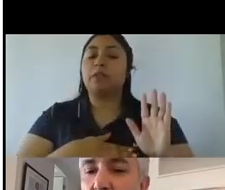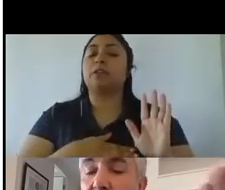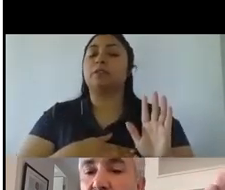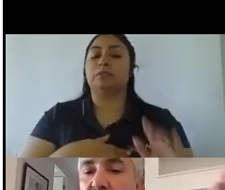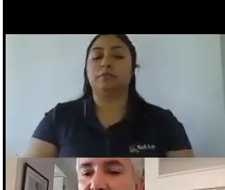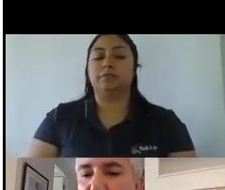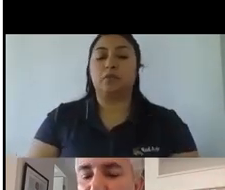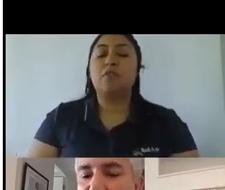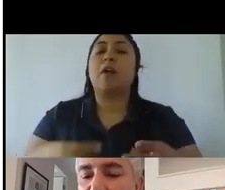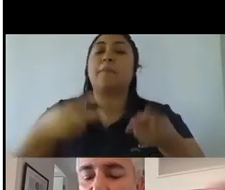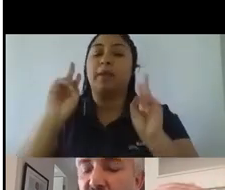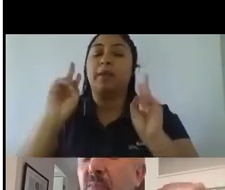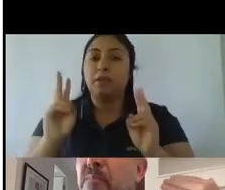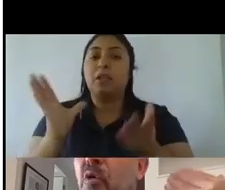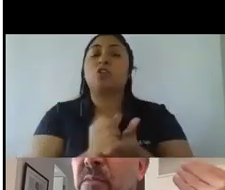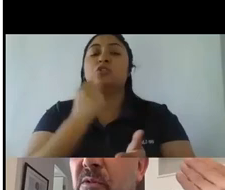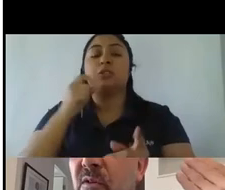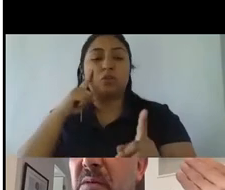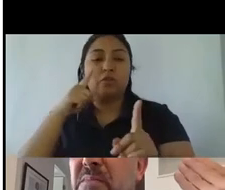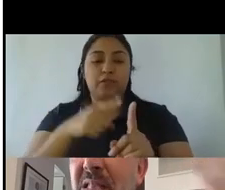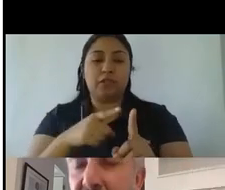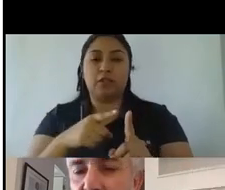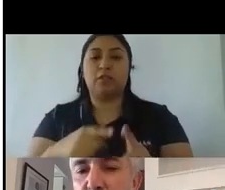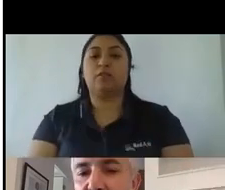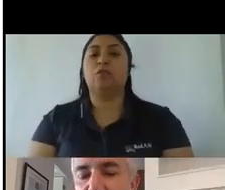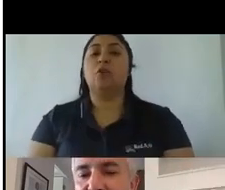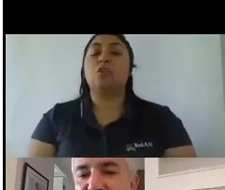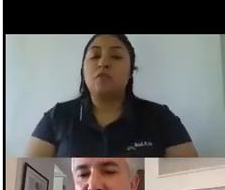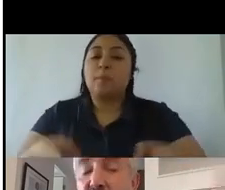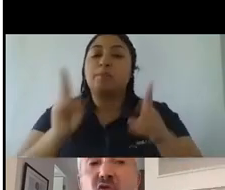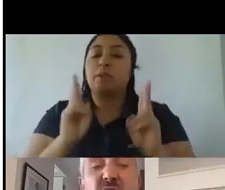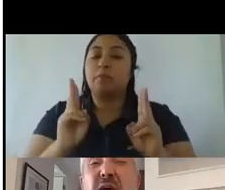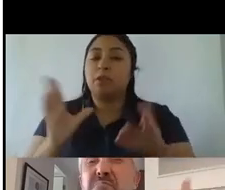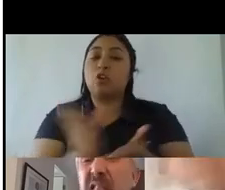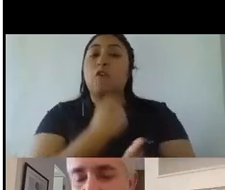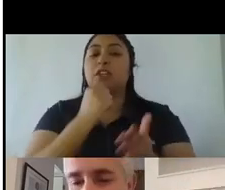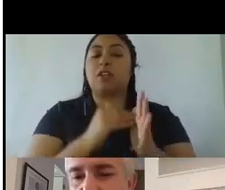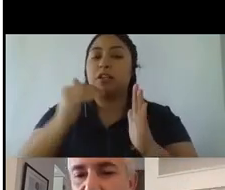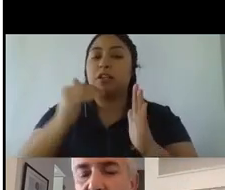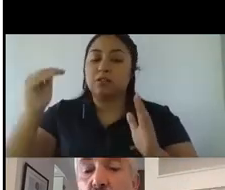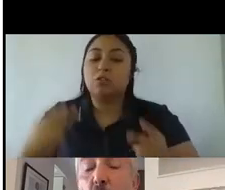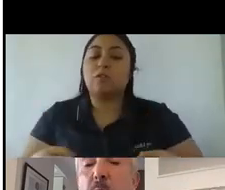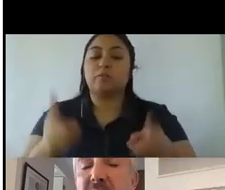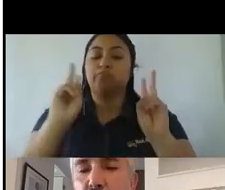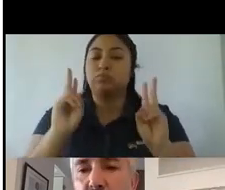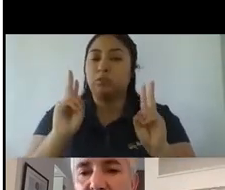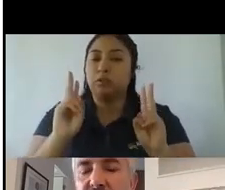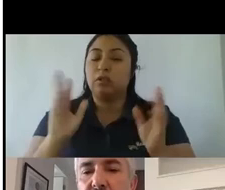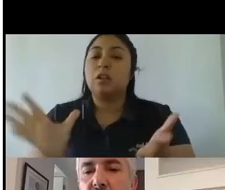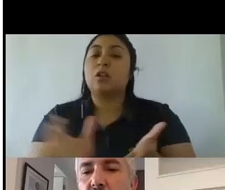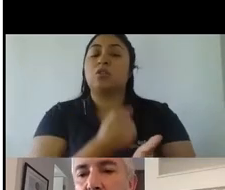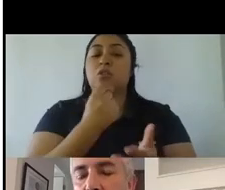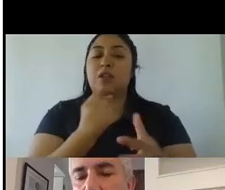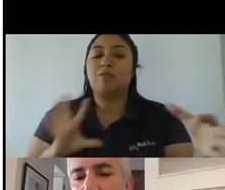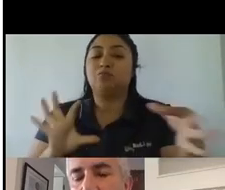poder conseguir un objetivo porque nos va a permitir obtener un crecimiento nos va a permitir conseguir un vínculo especial